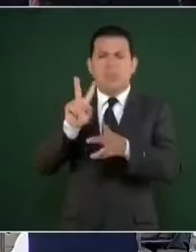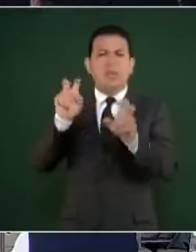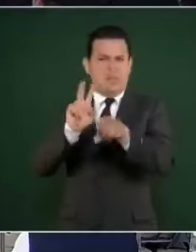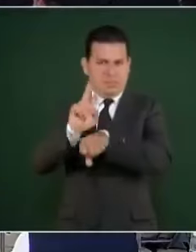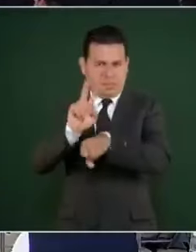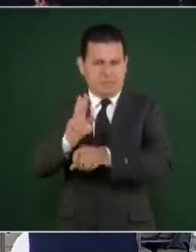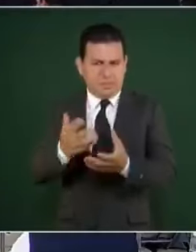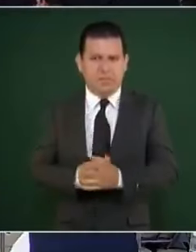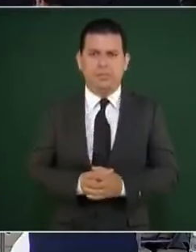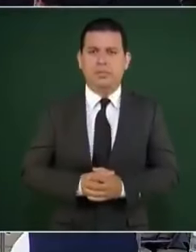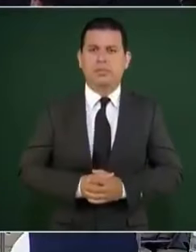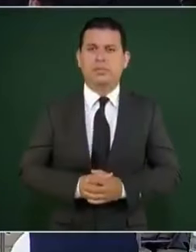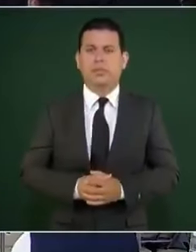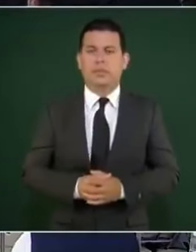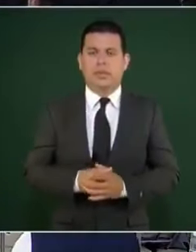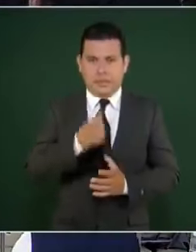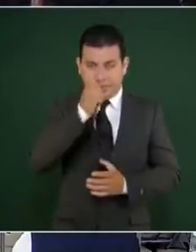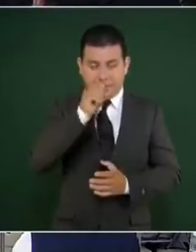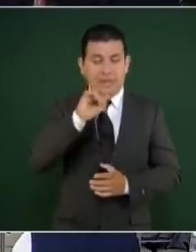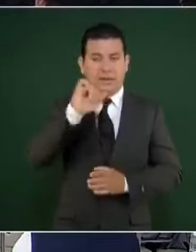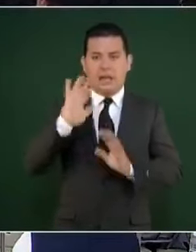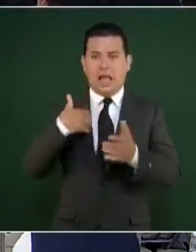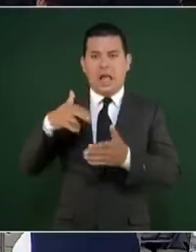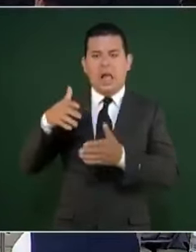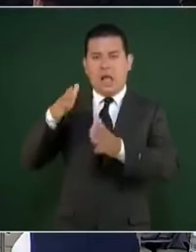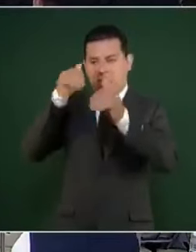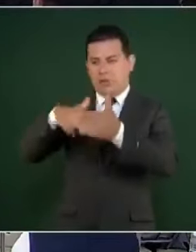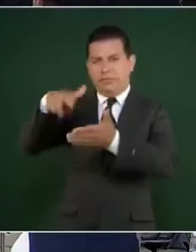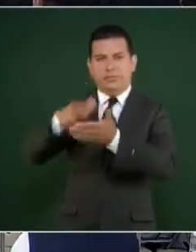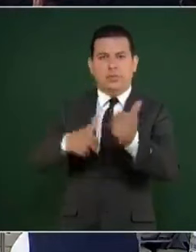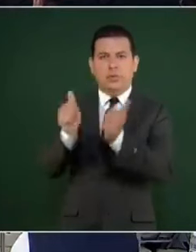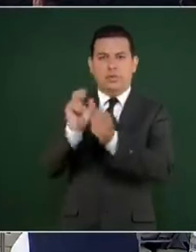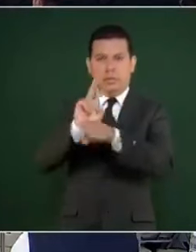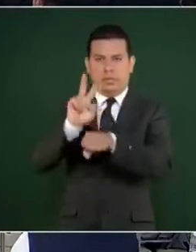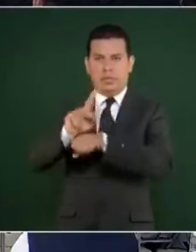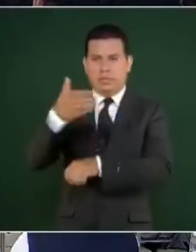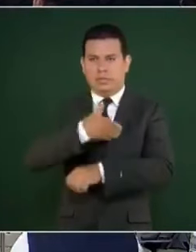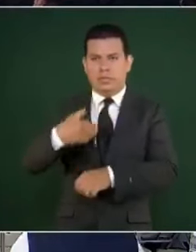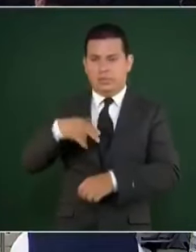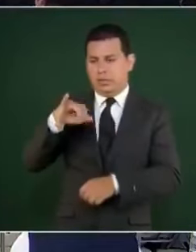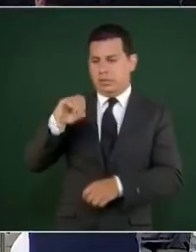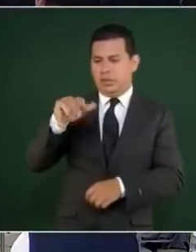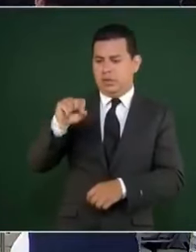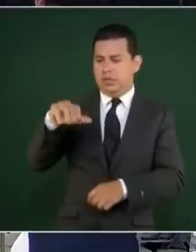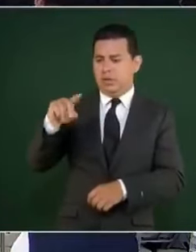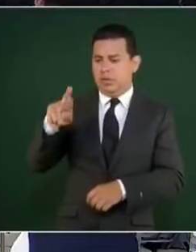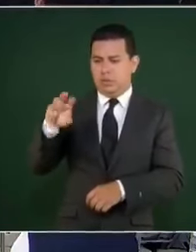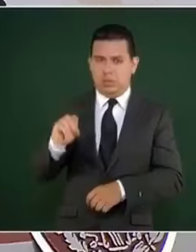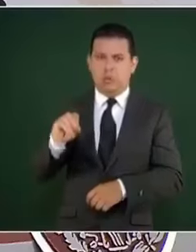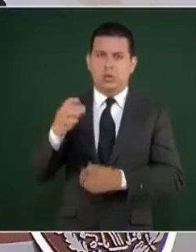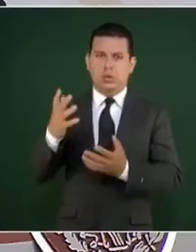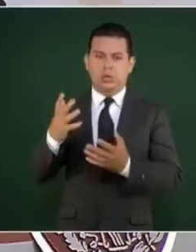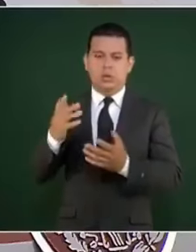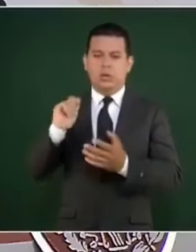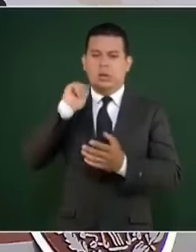importante acabamos de firmar un convenio con venezuela con con el presidente nicolás maduro que se llama vuelta a la